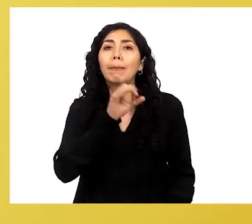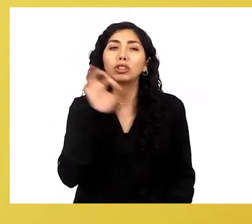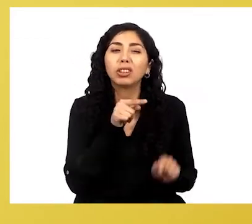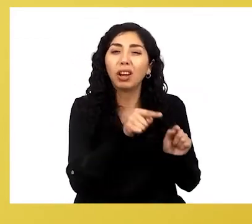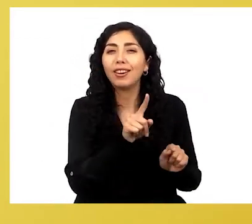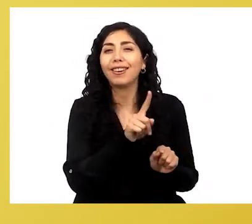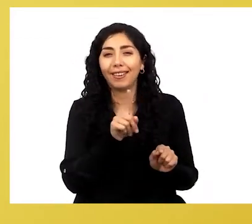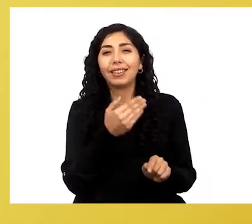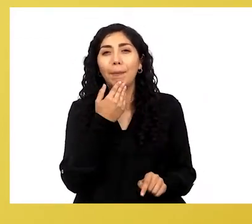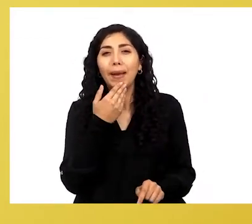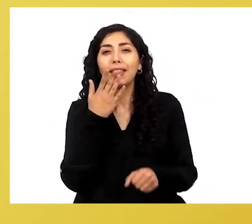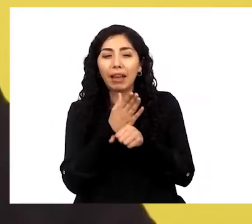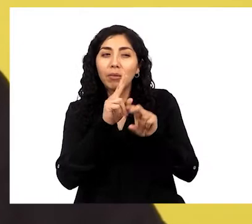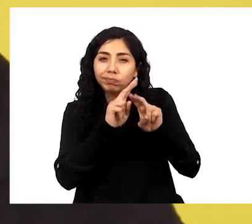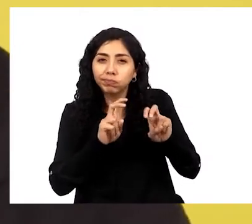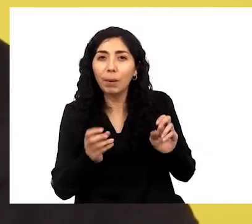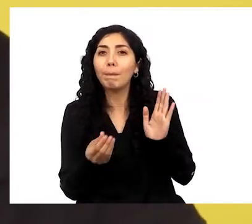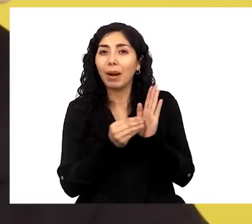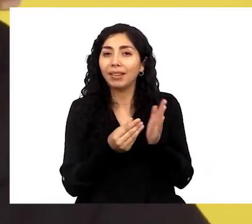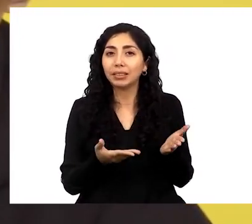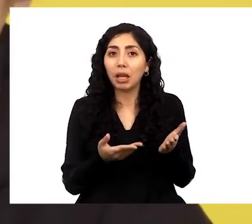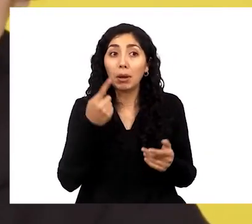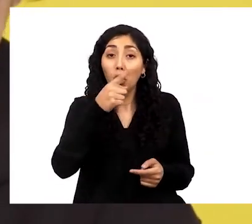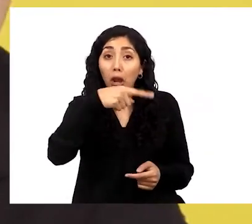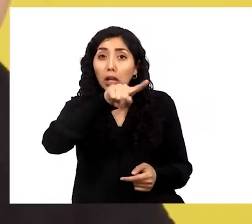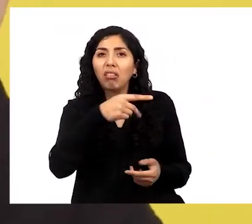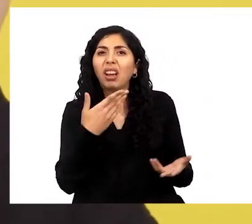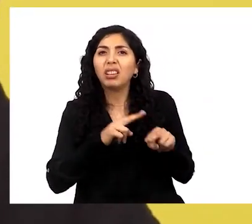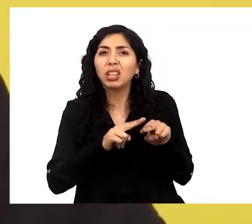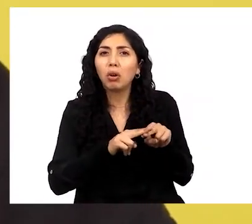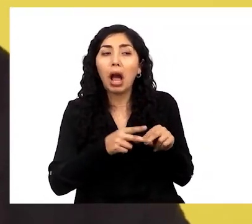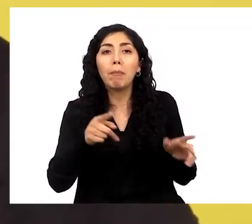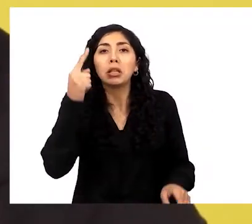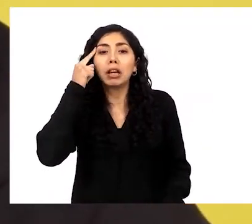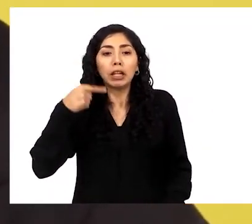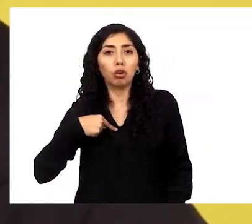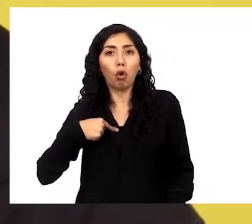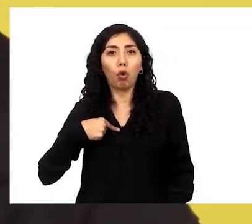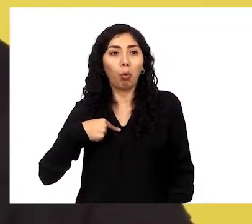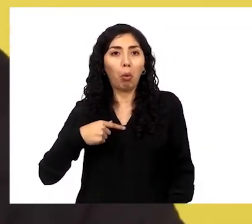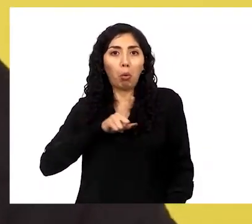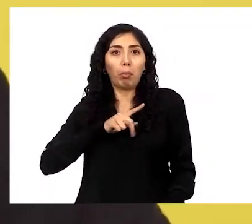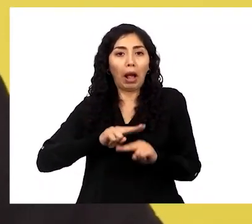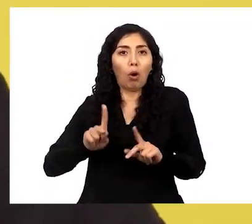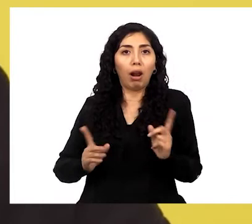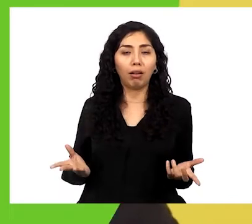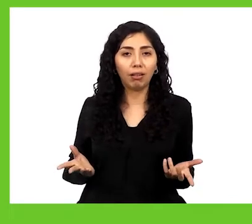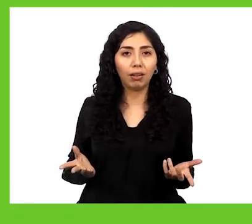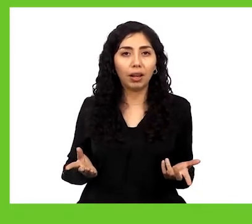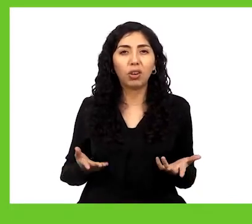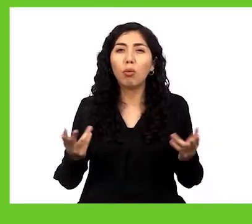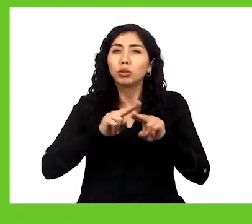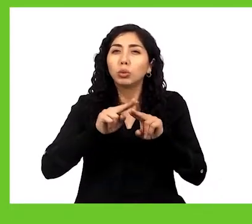al 100%. Siempre tienen que dudar, pero en cambio lo que hicieron ellos es que ya pensaban que yo había hecho algo.